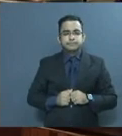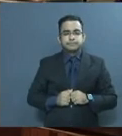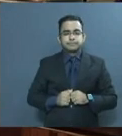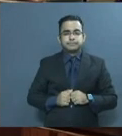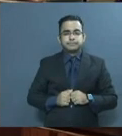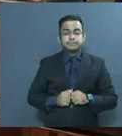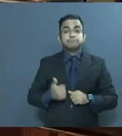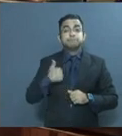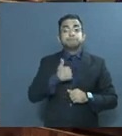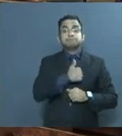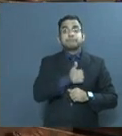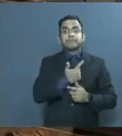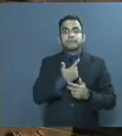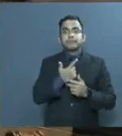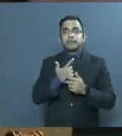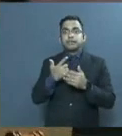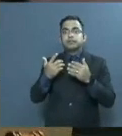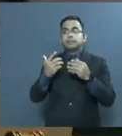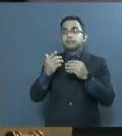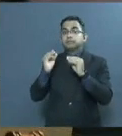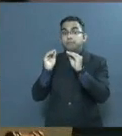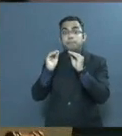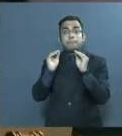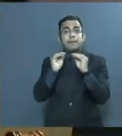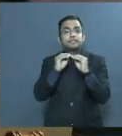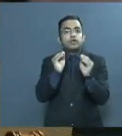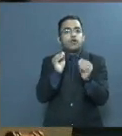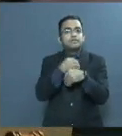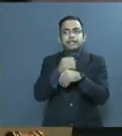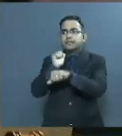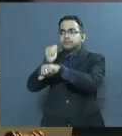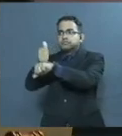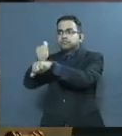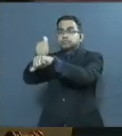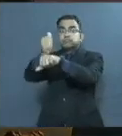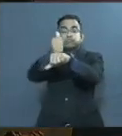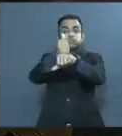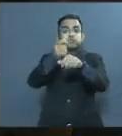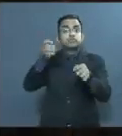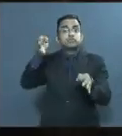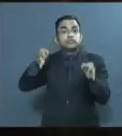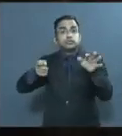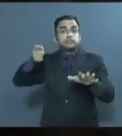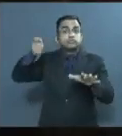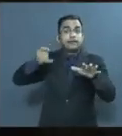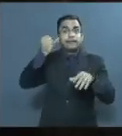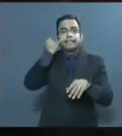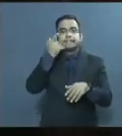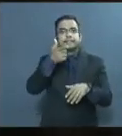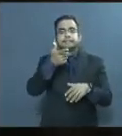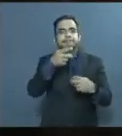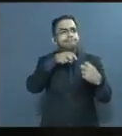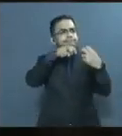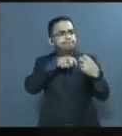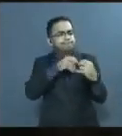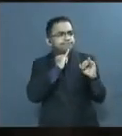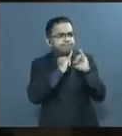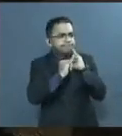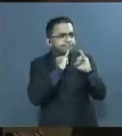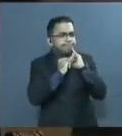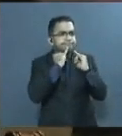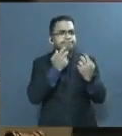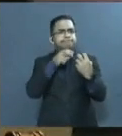pudimos ampliar la cobertura para que cualquier tribunal del país pueda aplicar entrevistas. La